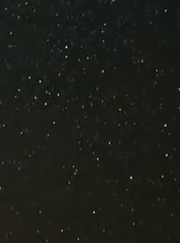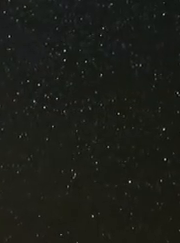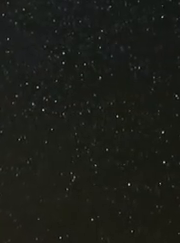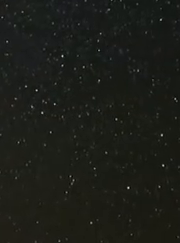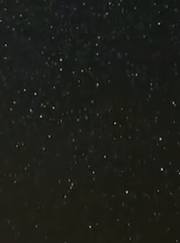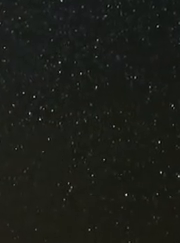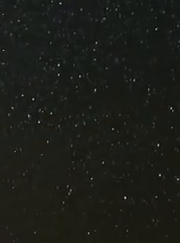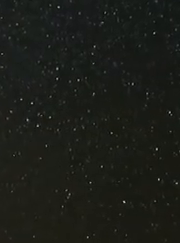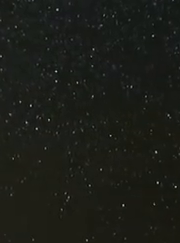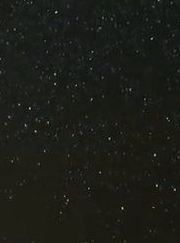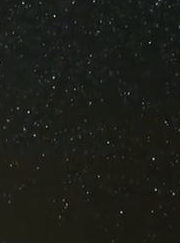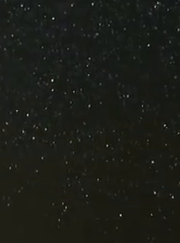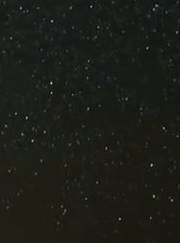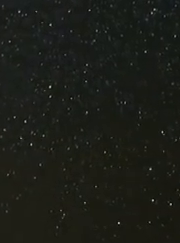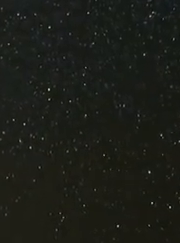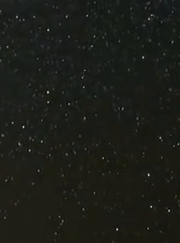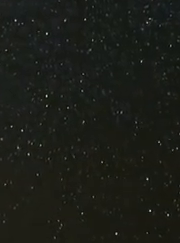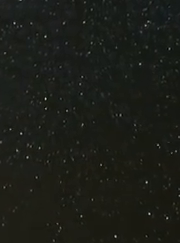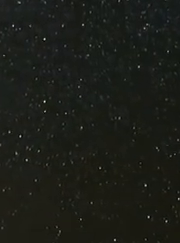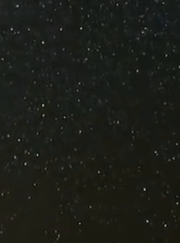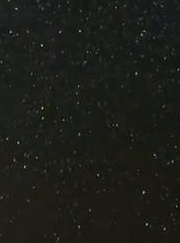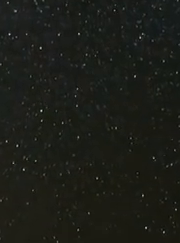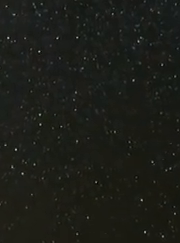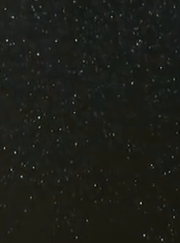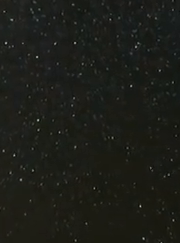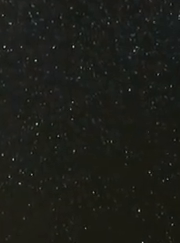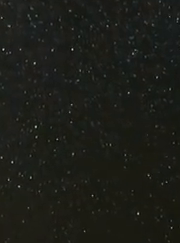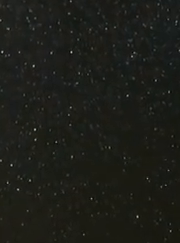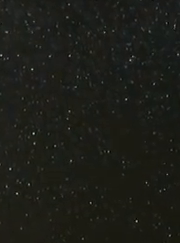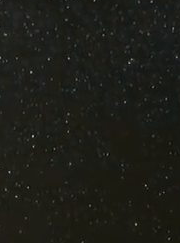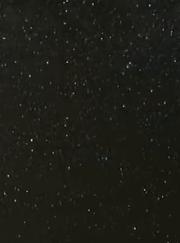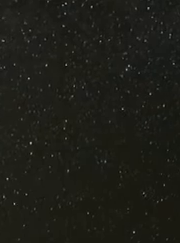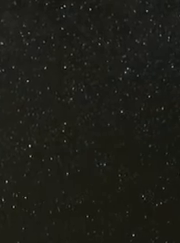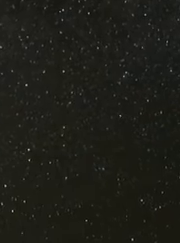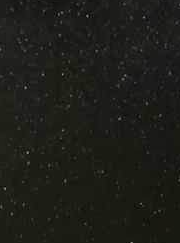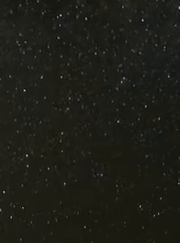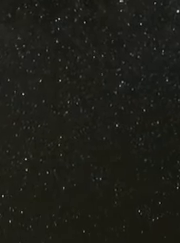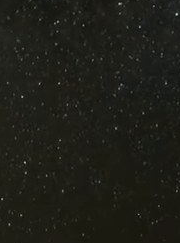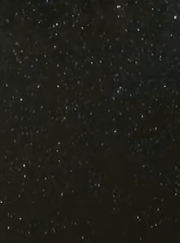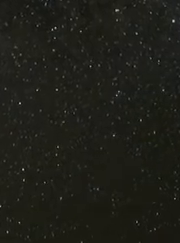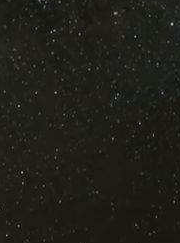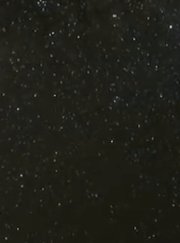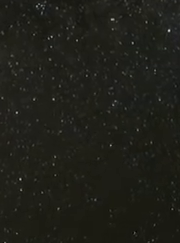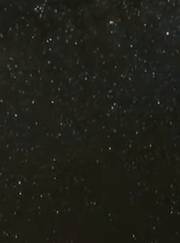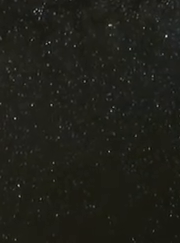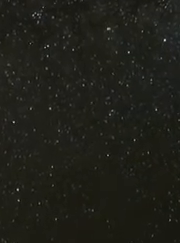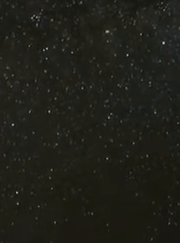This discovery was rewarded with the 2011 Nobel Prize in Physics.